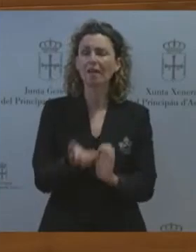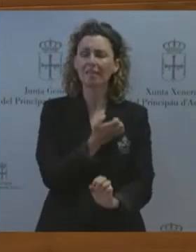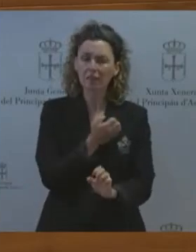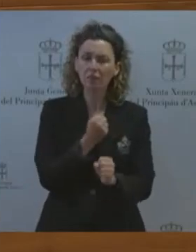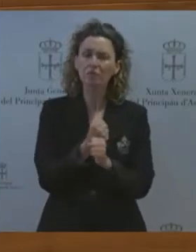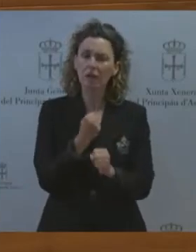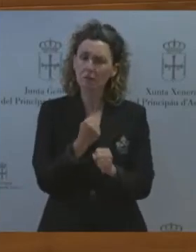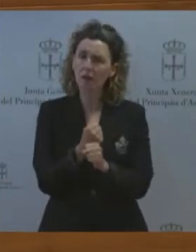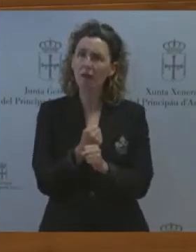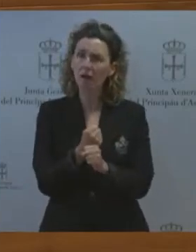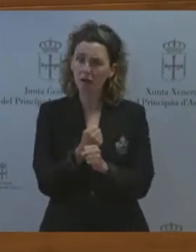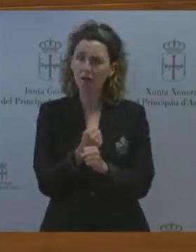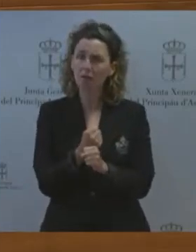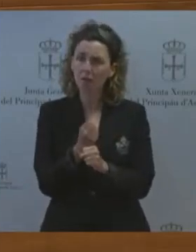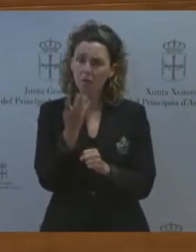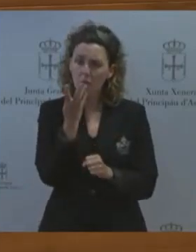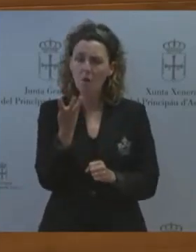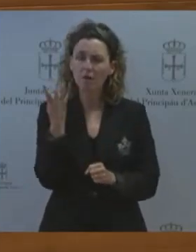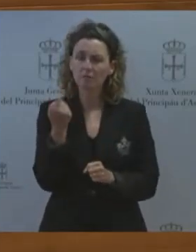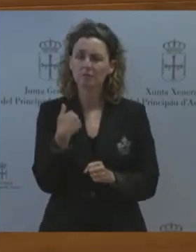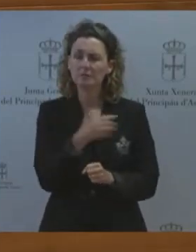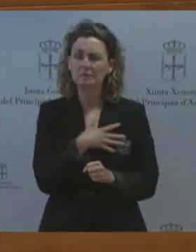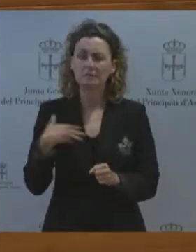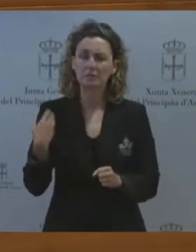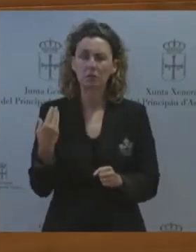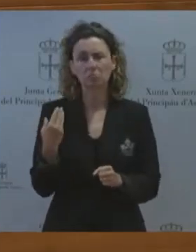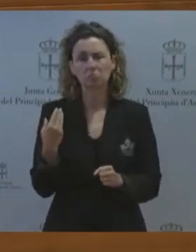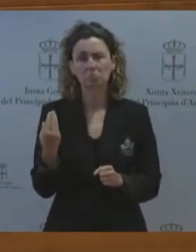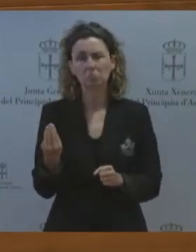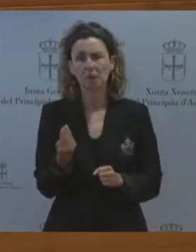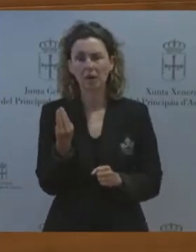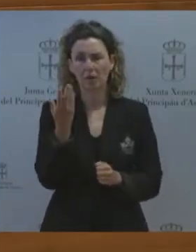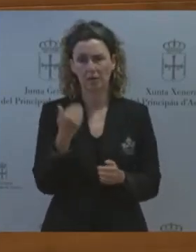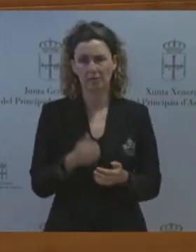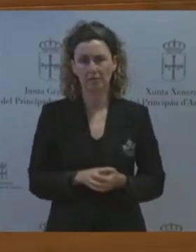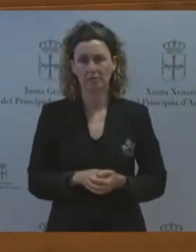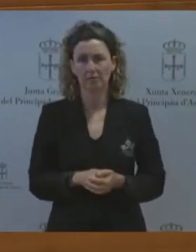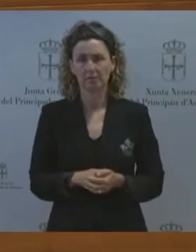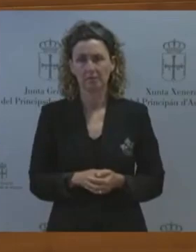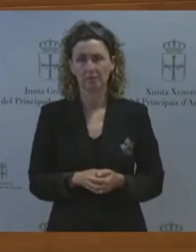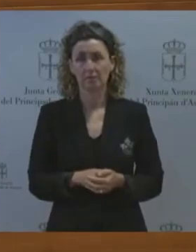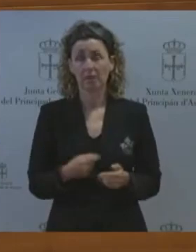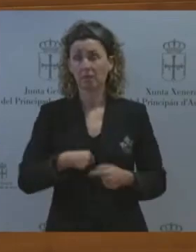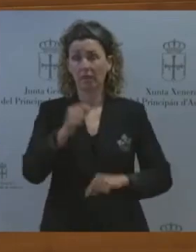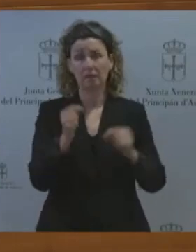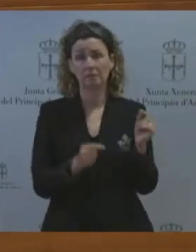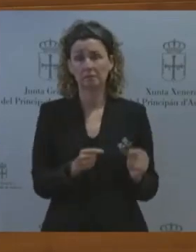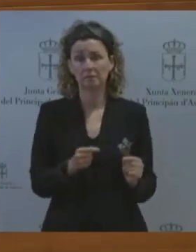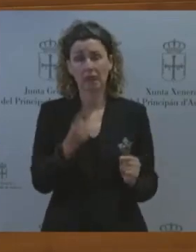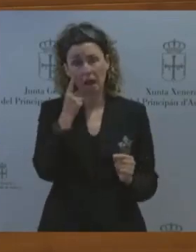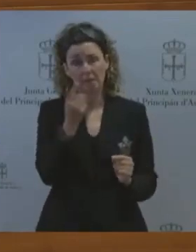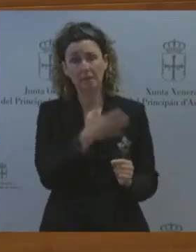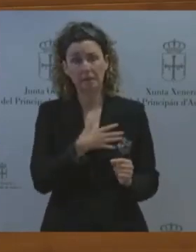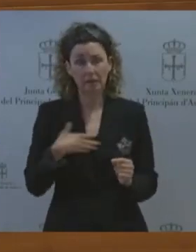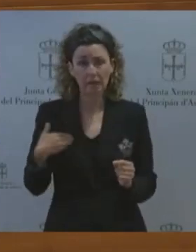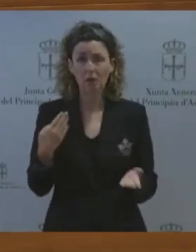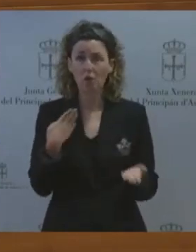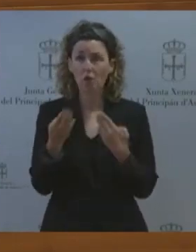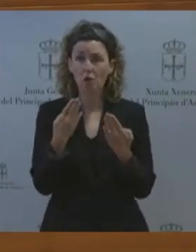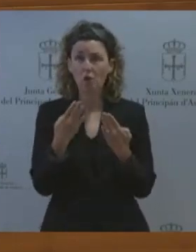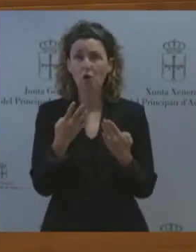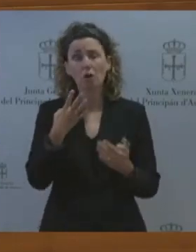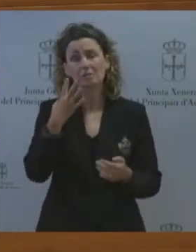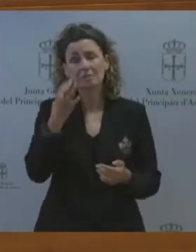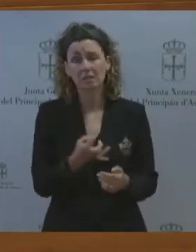algunas mejoras un buen test para saber si su voluntad de diálogo es sincera o solo fachada es que nos